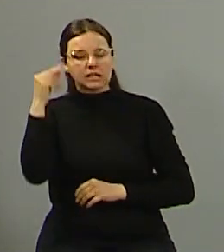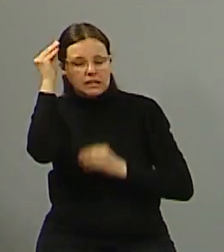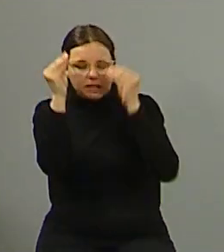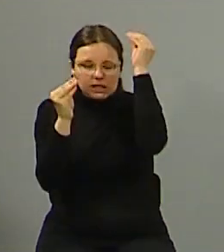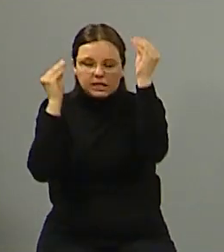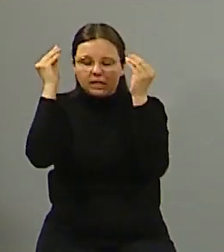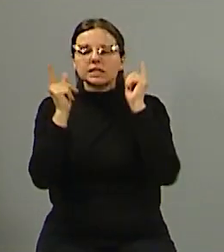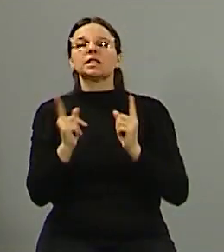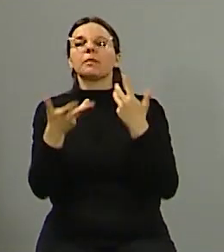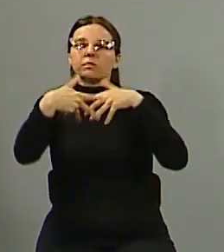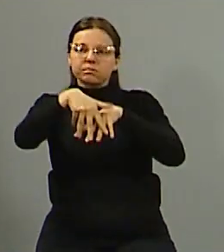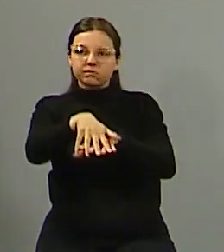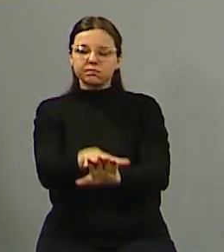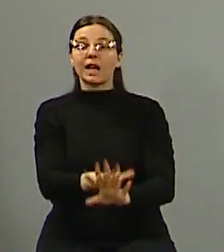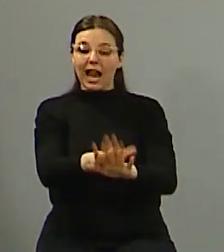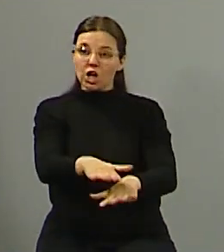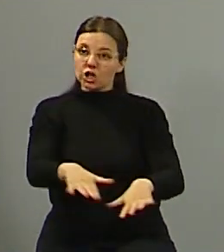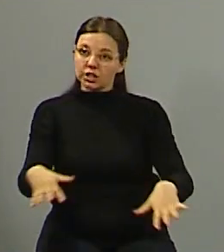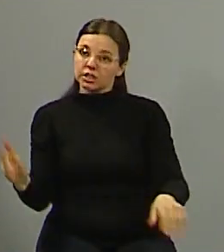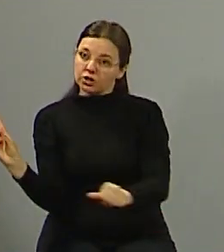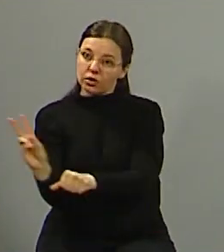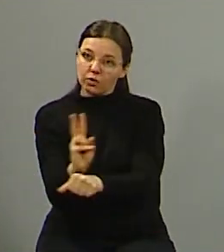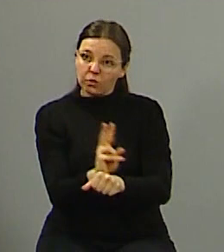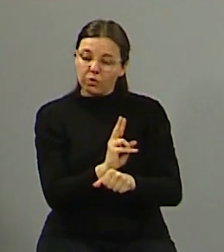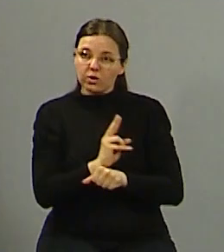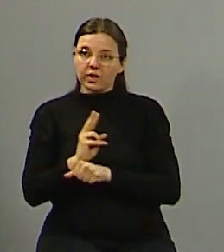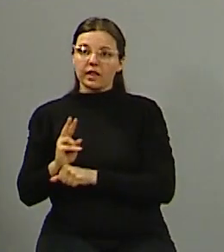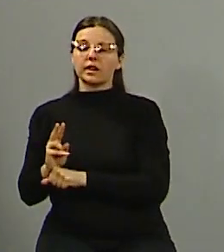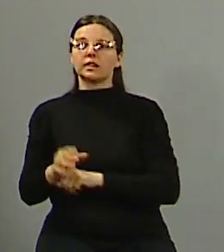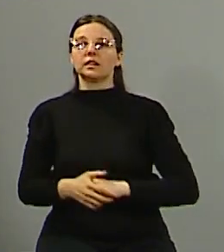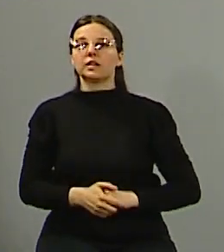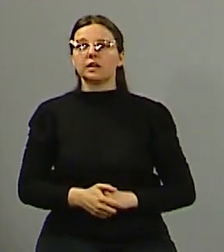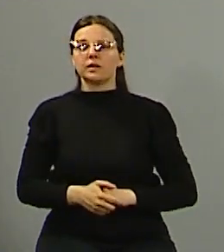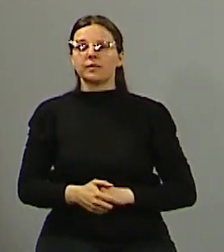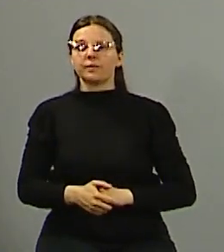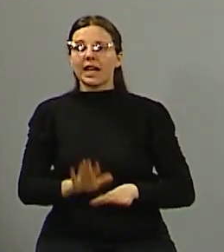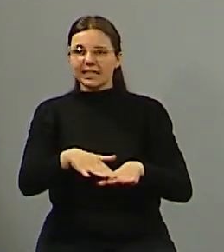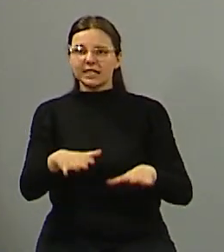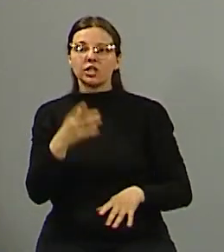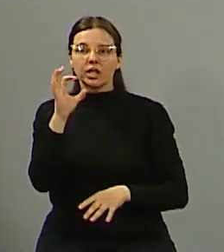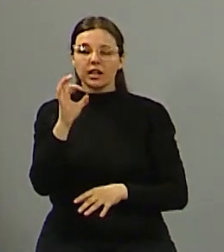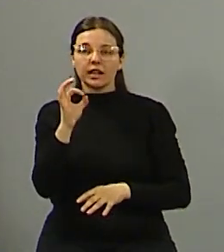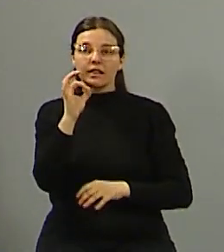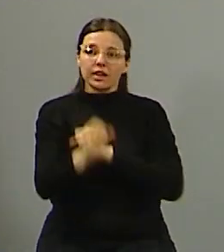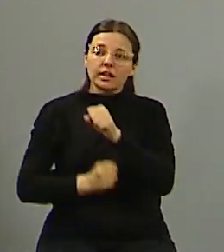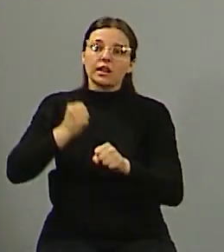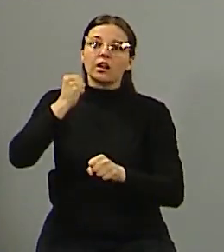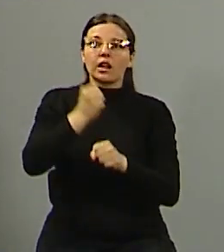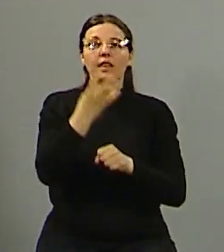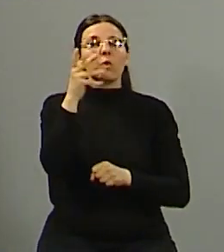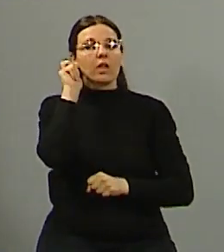vamos a involucrar es proteger al niño en los que nos toca a nosotros de 0 a 4 años en las primeras infancias